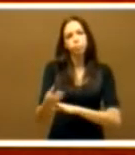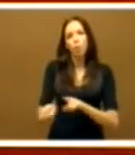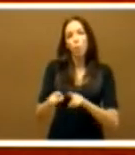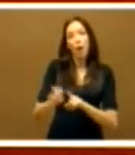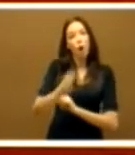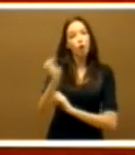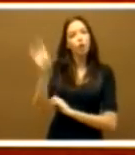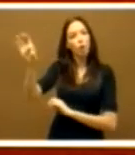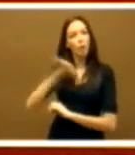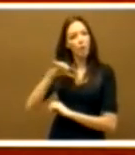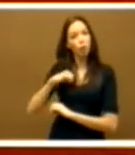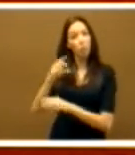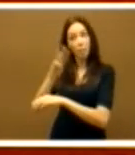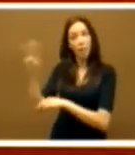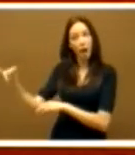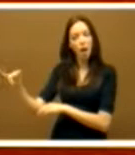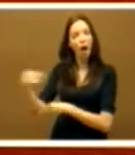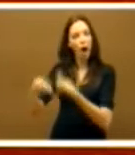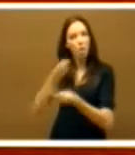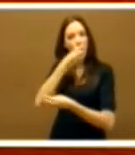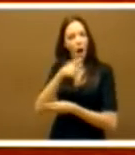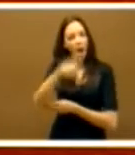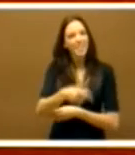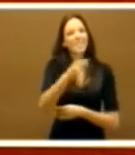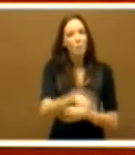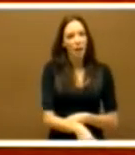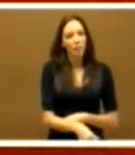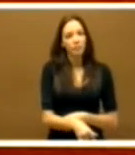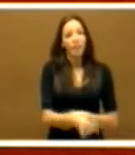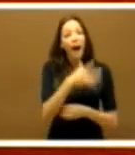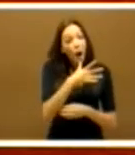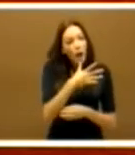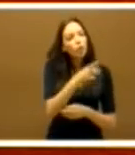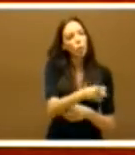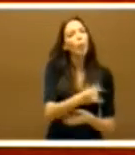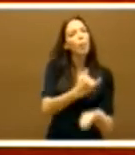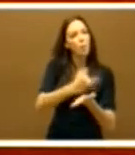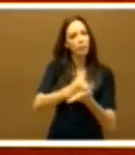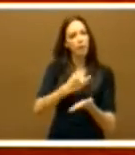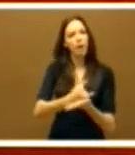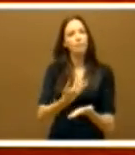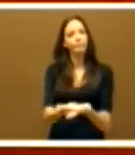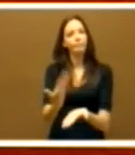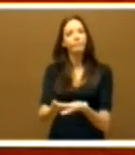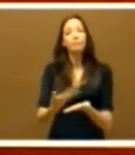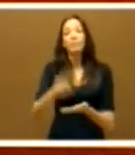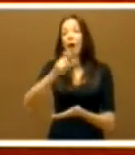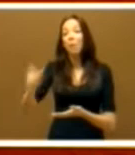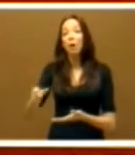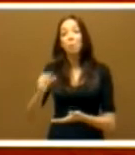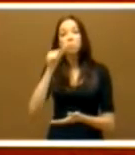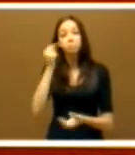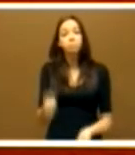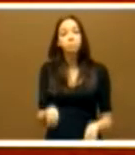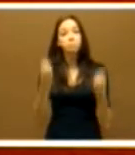autónomas. Señor presidente, demuestre a aquellos que aún no se han enterado que bajar impuestos no